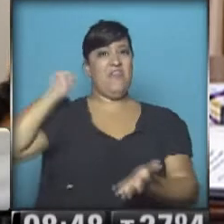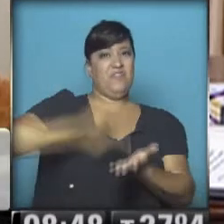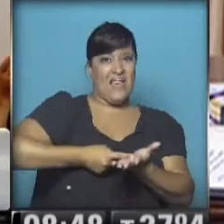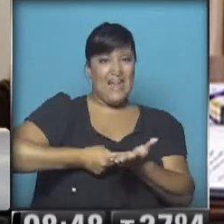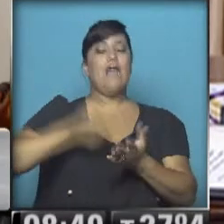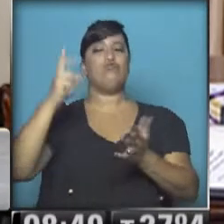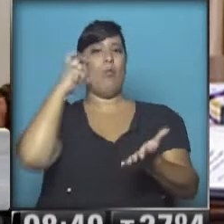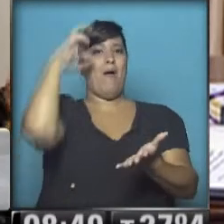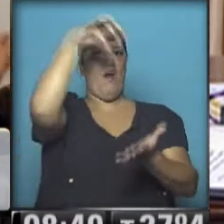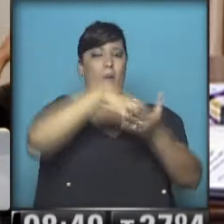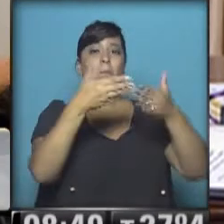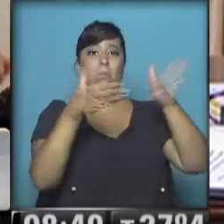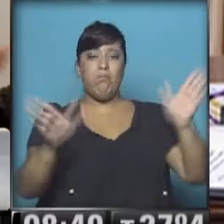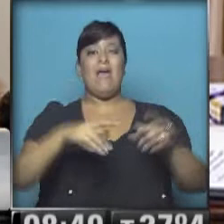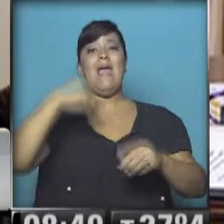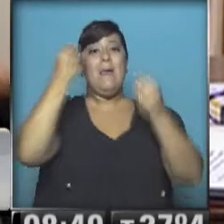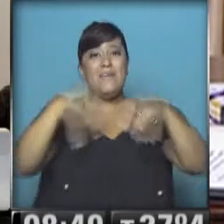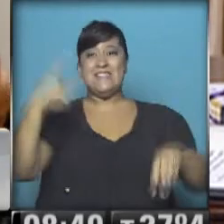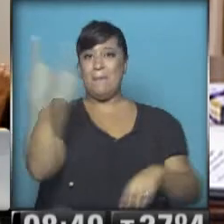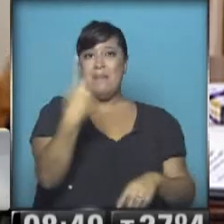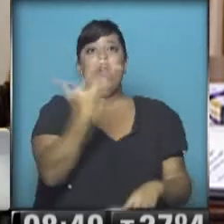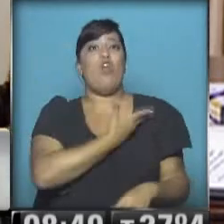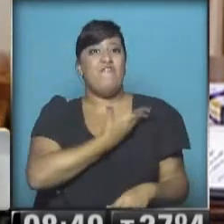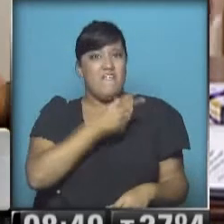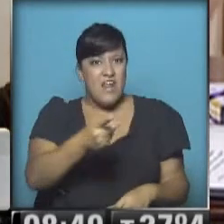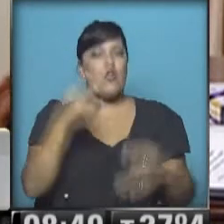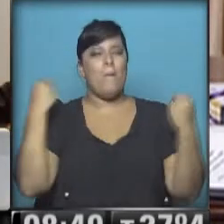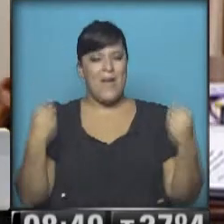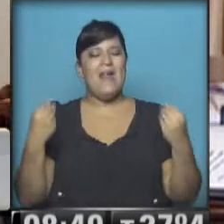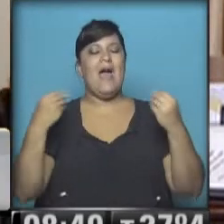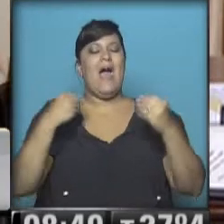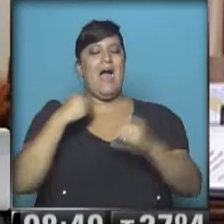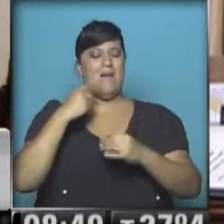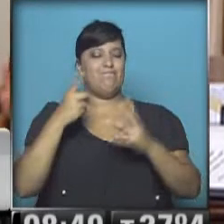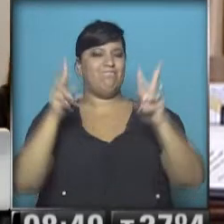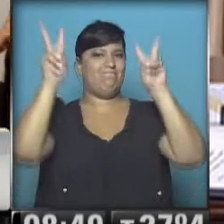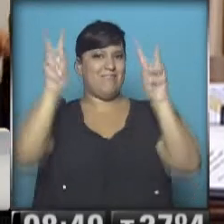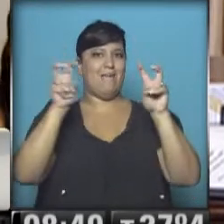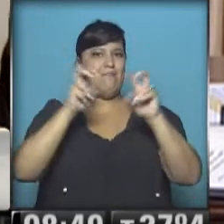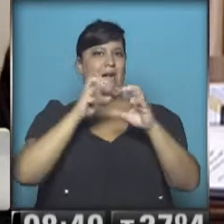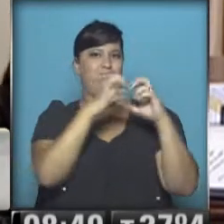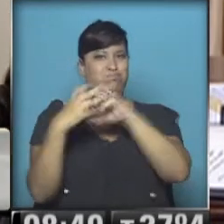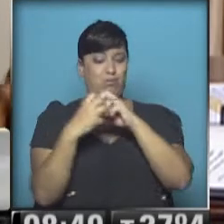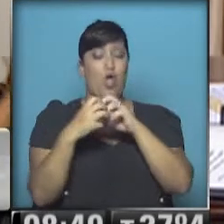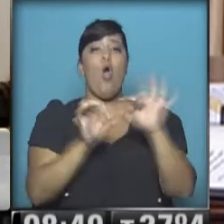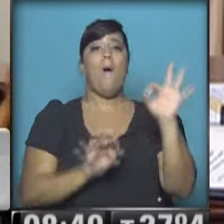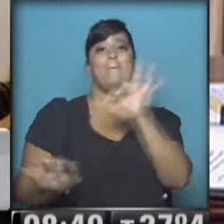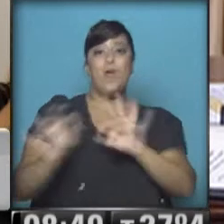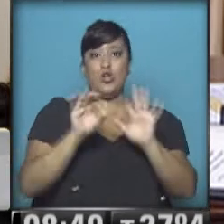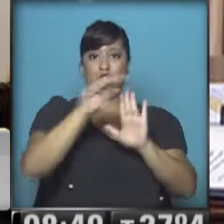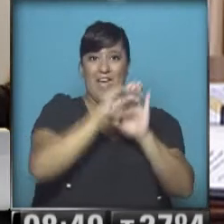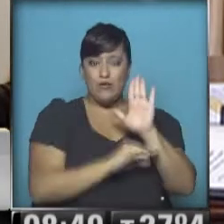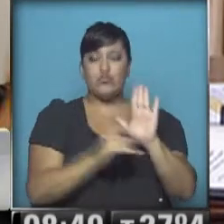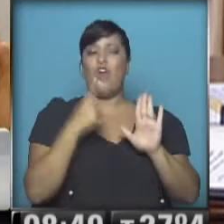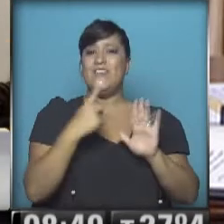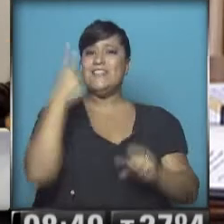extraordinarias a partir del 1 de febrero para el tratamiento de este tema. El proyecto, entre otras cosas, presenta en